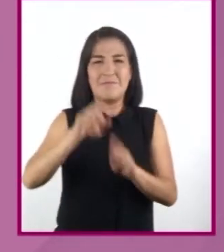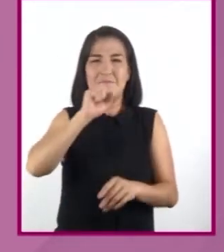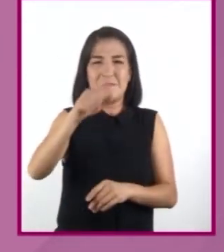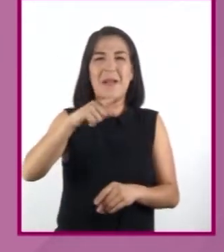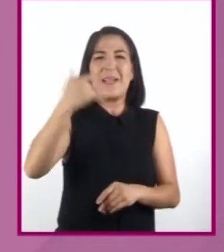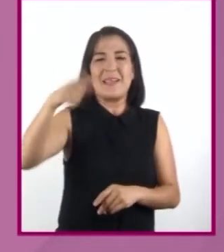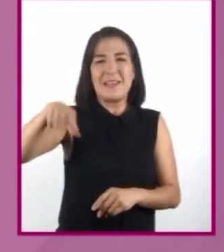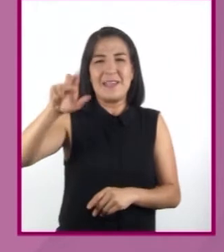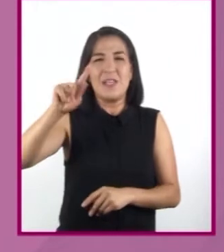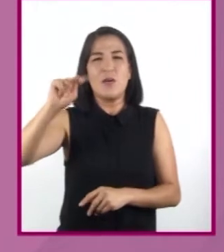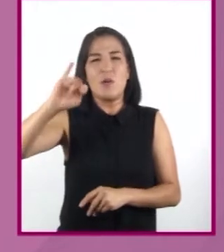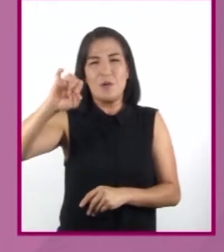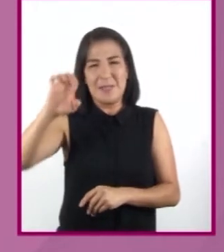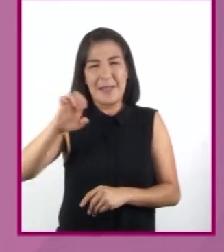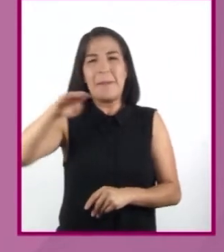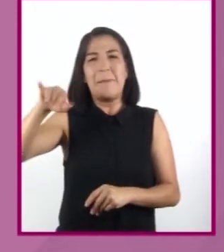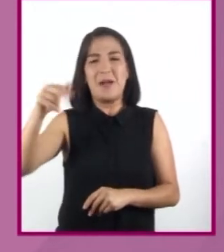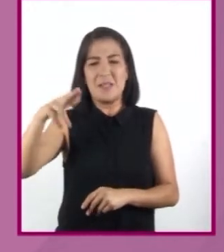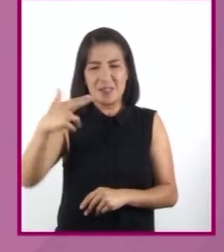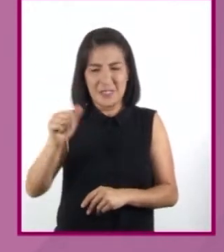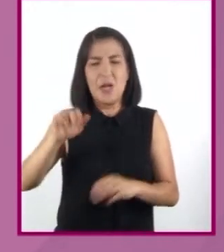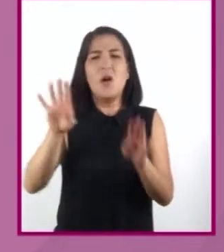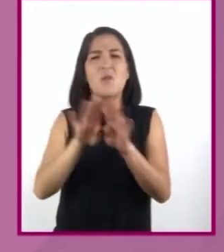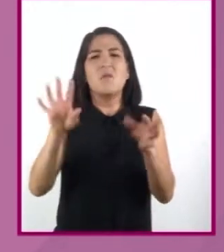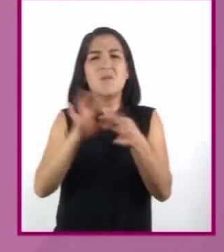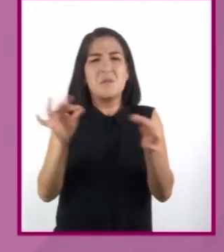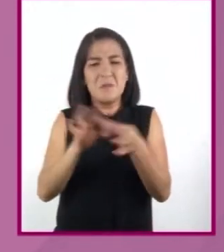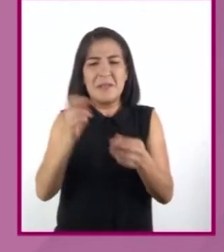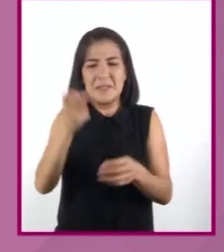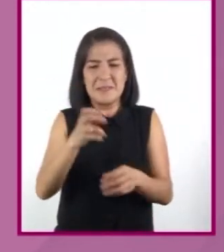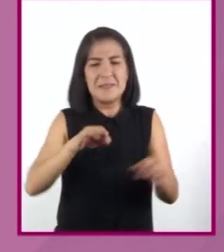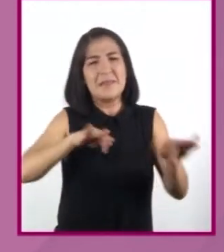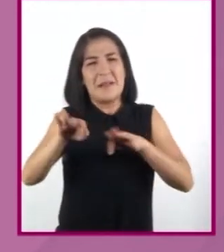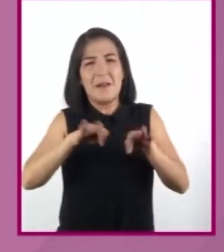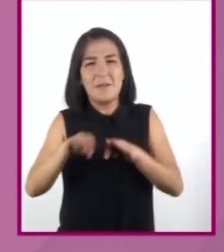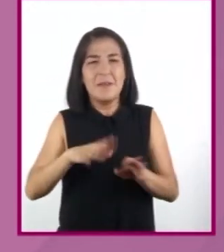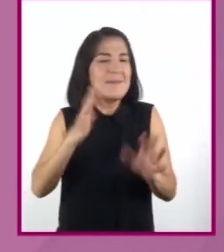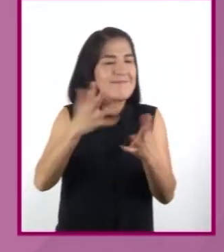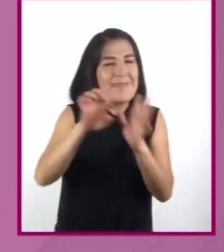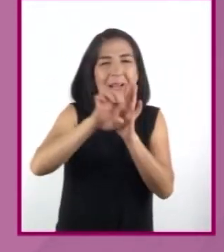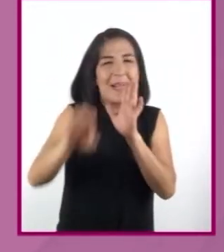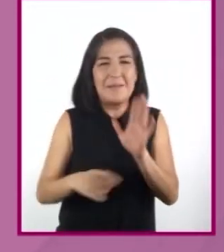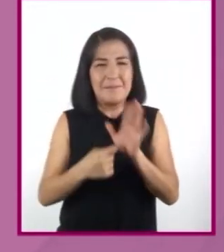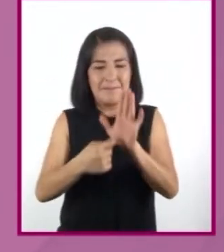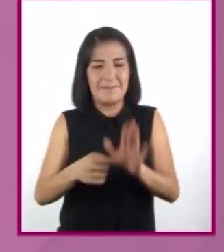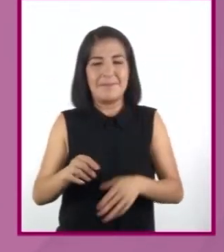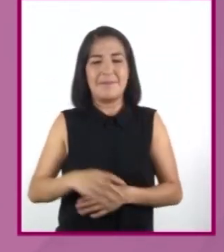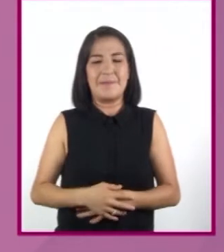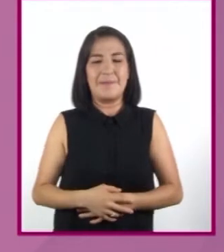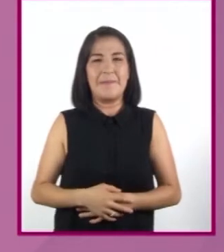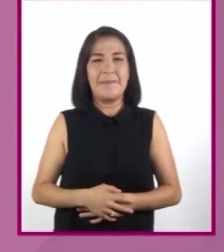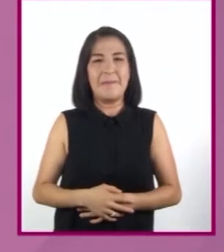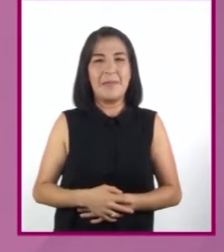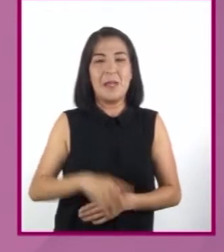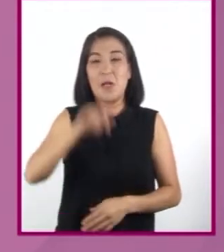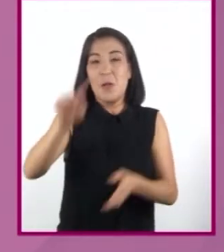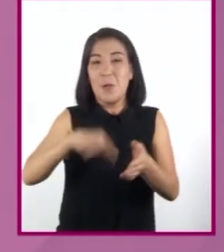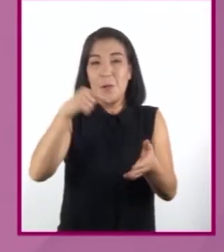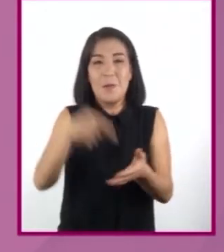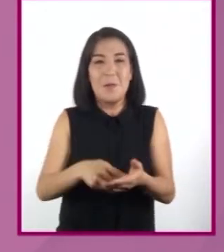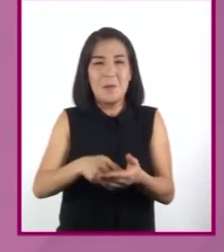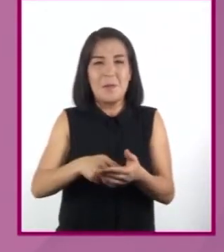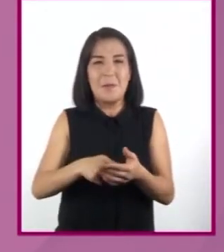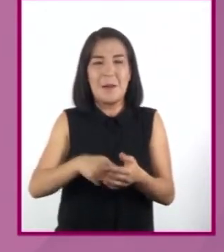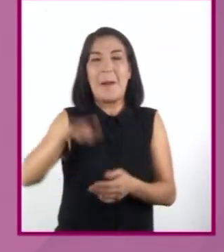¿Cómo sería este ejercicio? Sería más o menos así. En un lugar de la